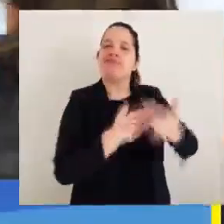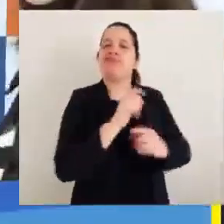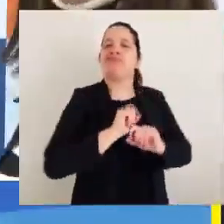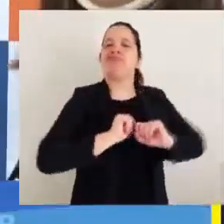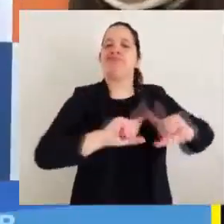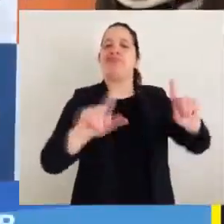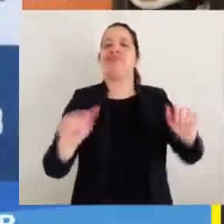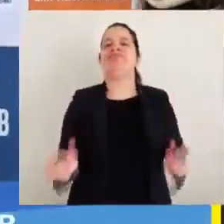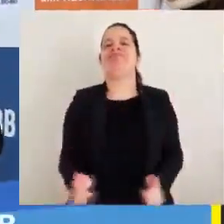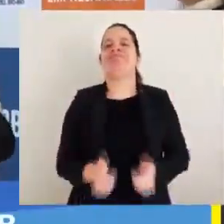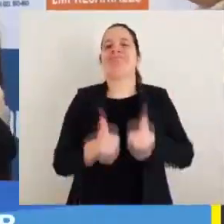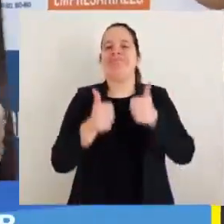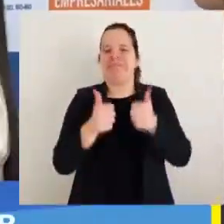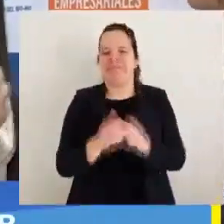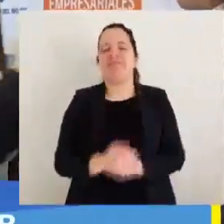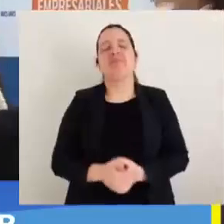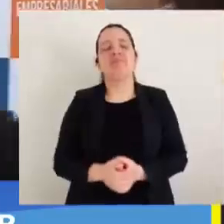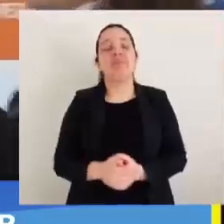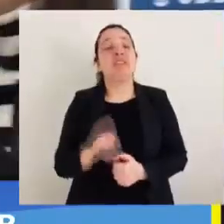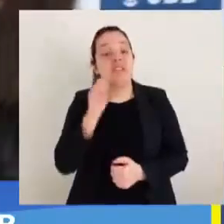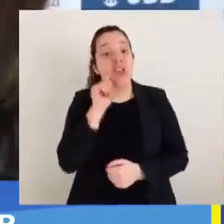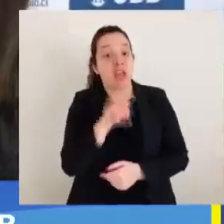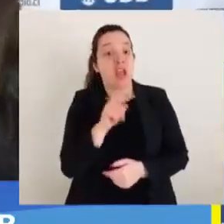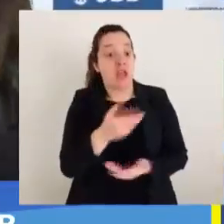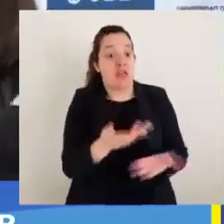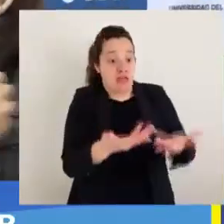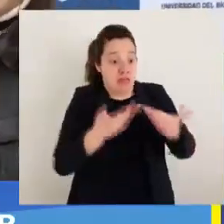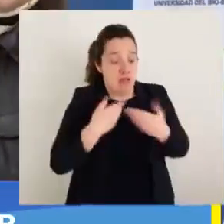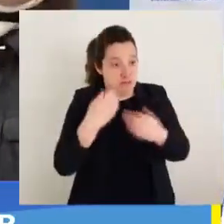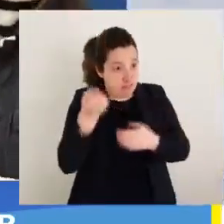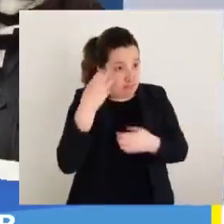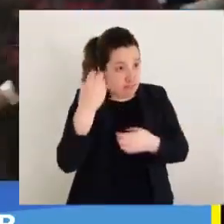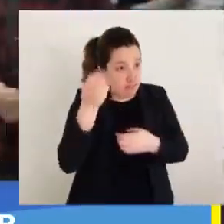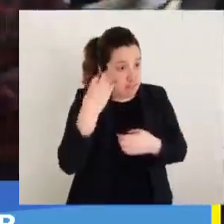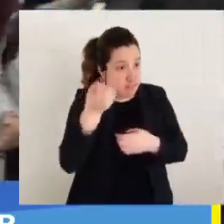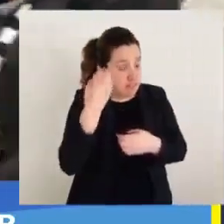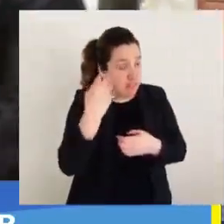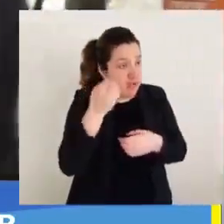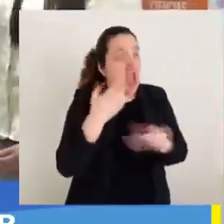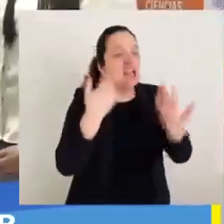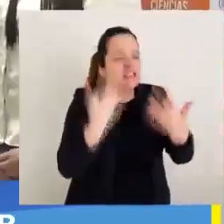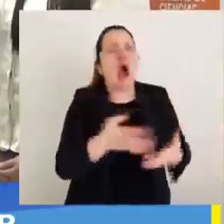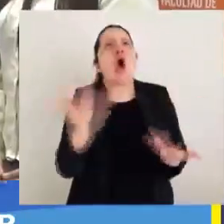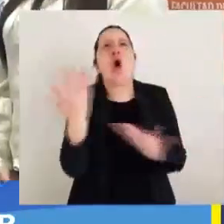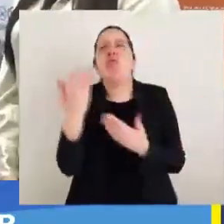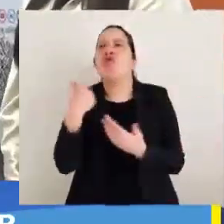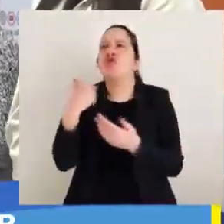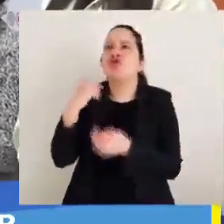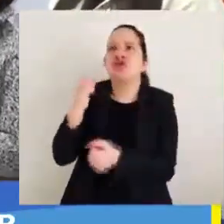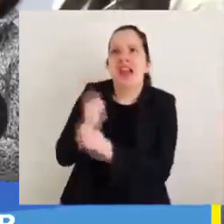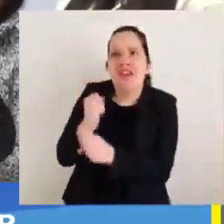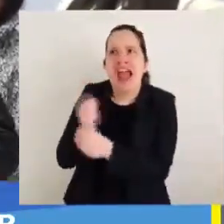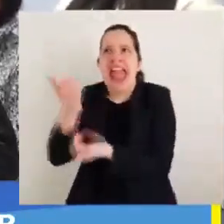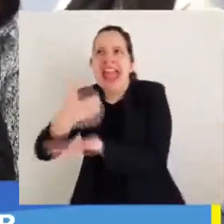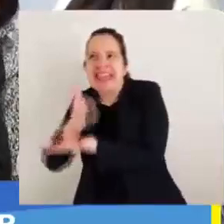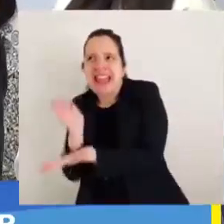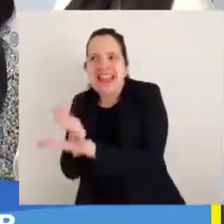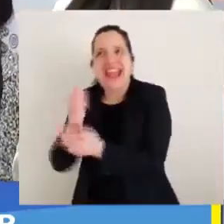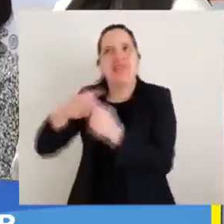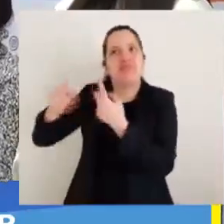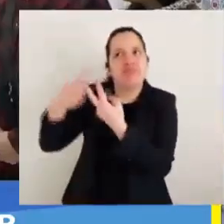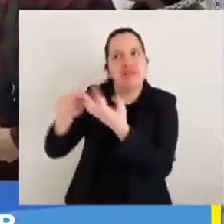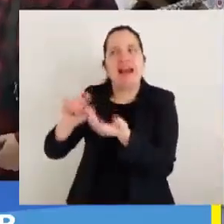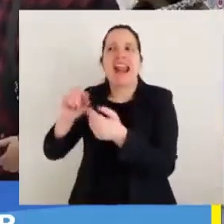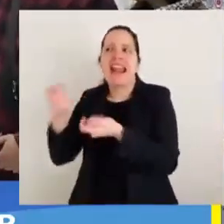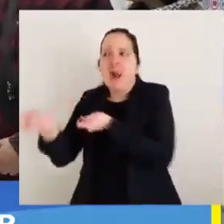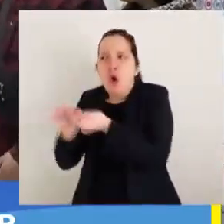Este espacio de formación tuvo por objetivo entregar los conocimientos y herramientas necesarias para el desarrollo de las ideas de negocios y el fortalecimiento de aquellos